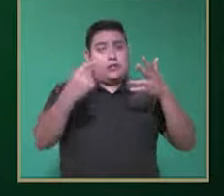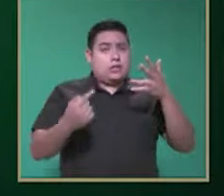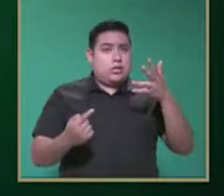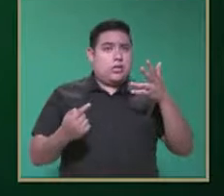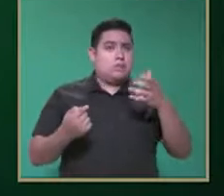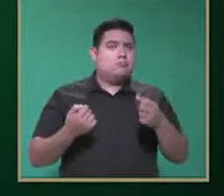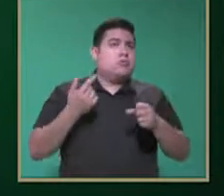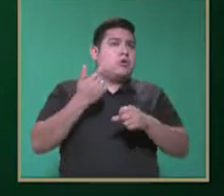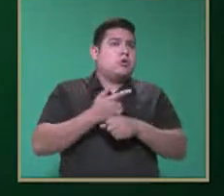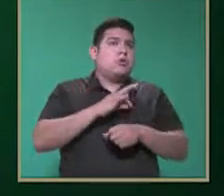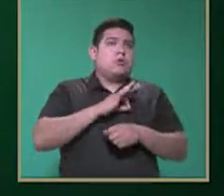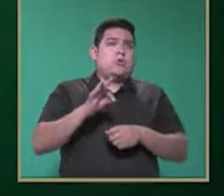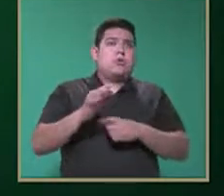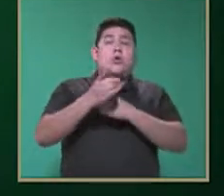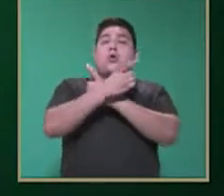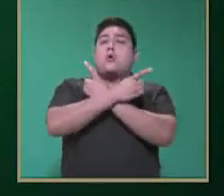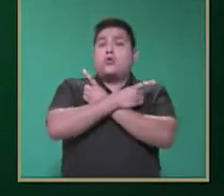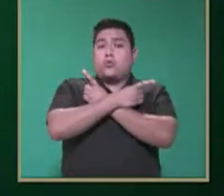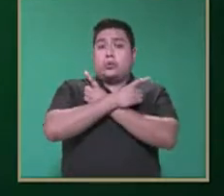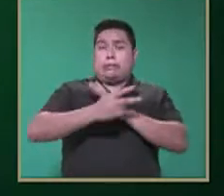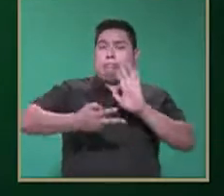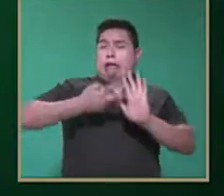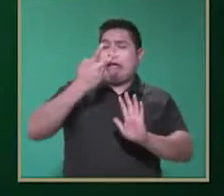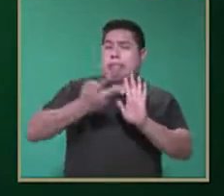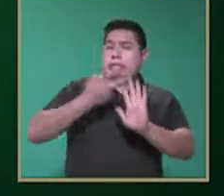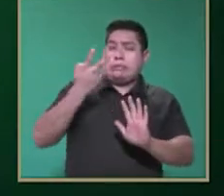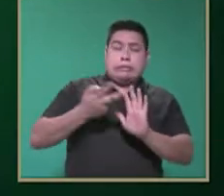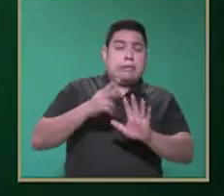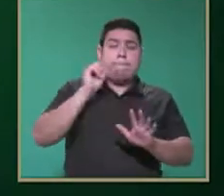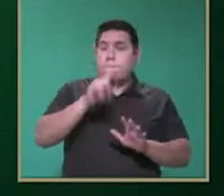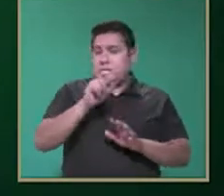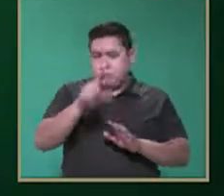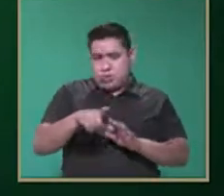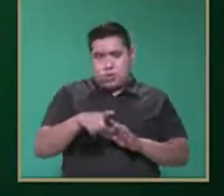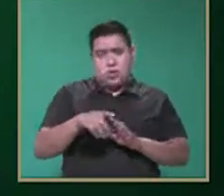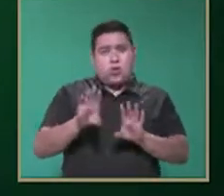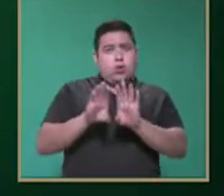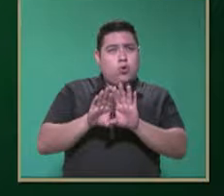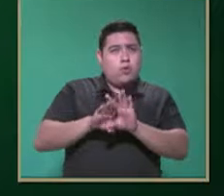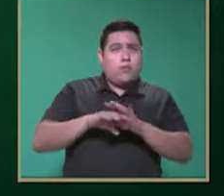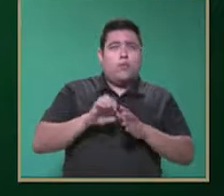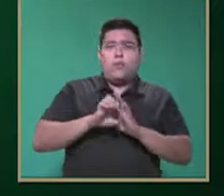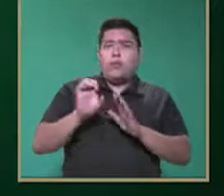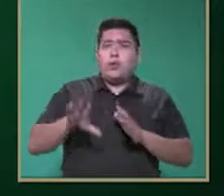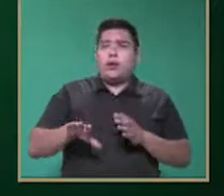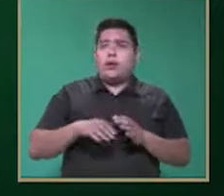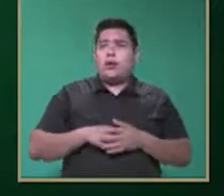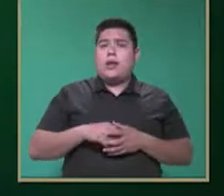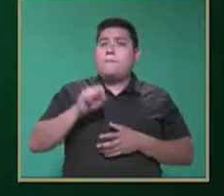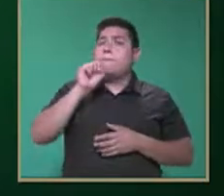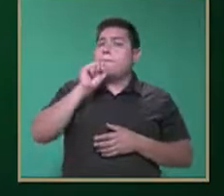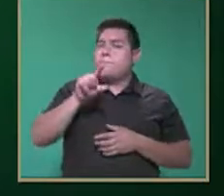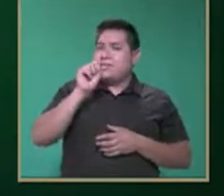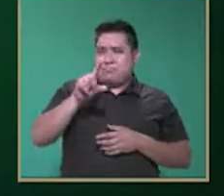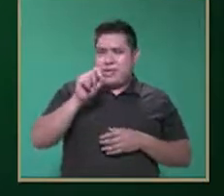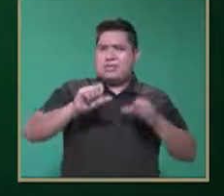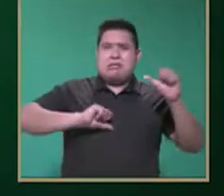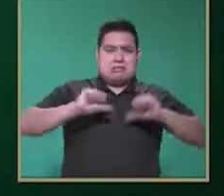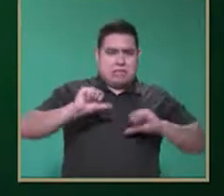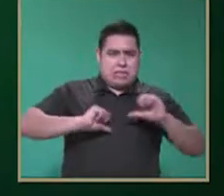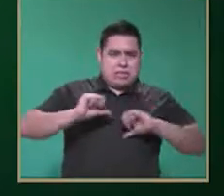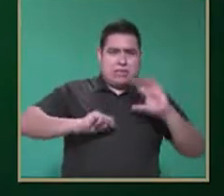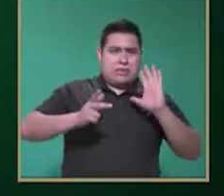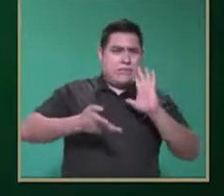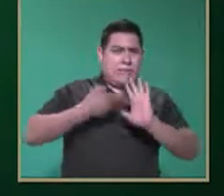son los comportamientos repetitivos. ¿Cuáles son? Pues a lo mejor que repiten muchas de las mismas actividades, que